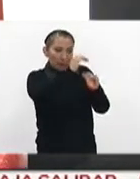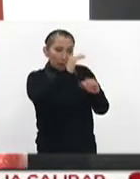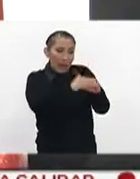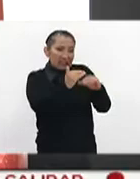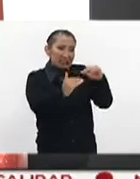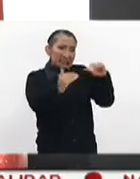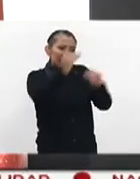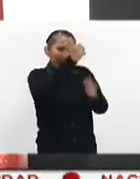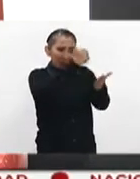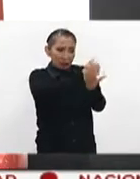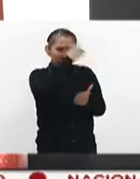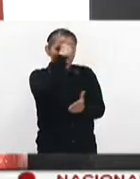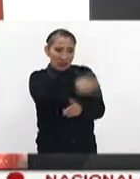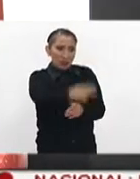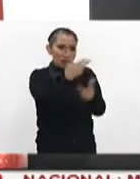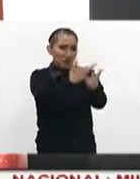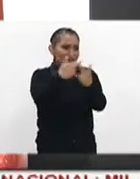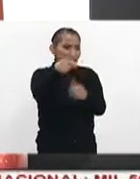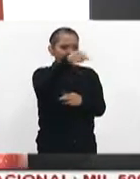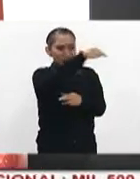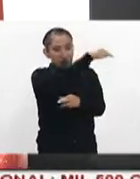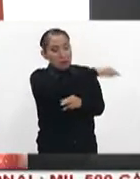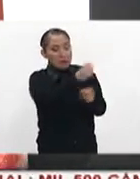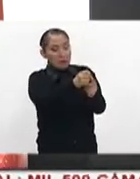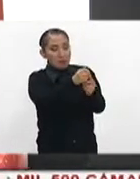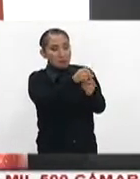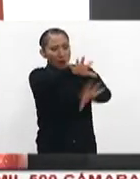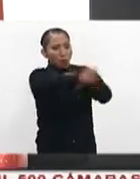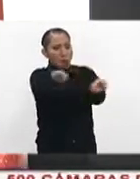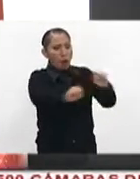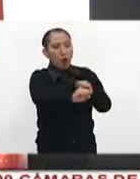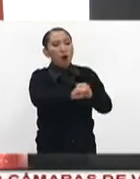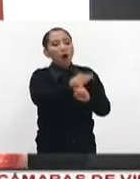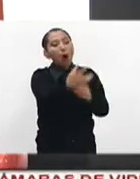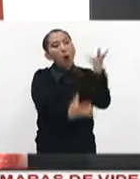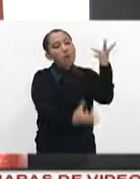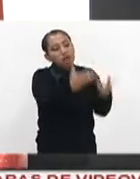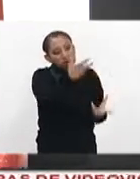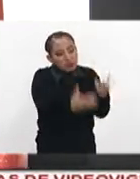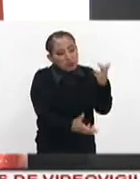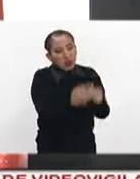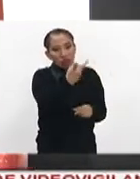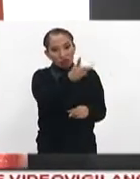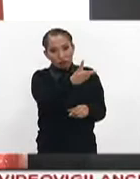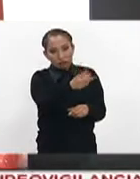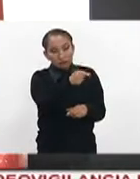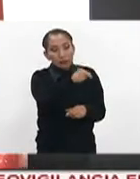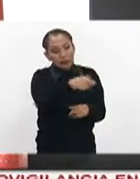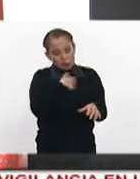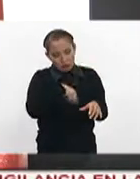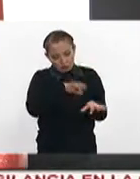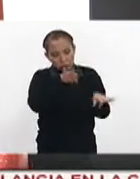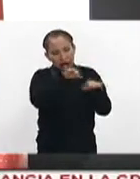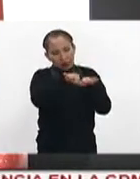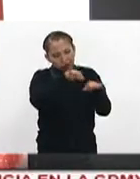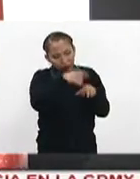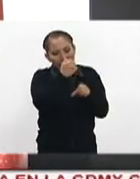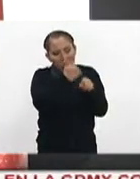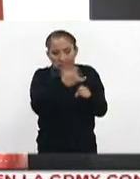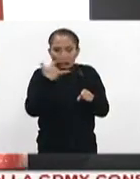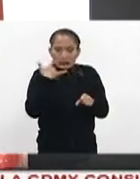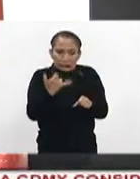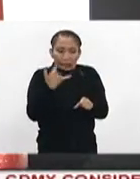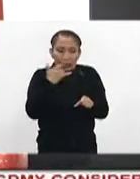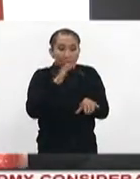más elevado en la Ciudad de México y de ahí vienen los flamazos, las explosiones y los incendios. Estamos trabajando, este año hemos trabajado muy